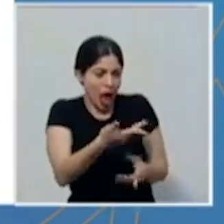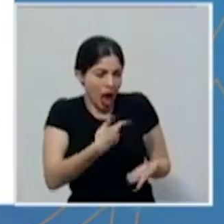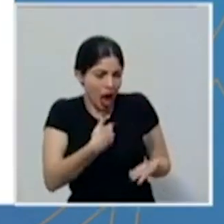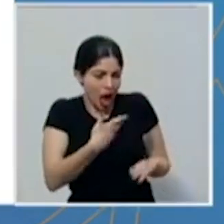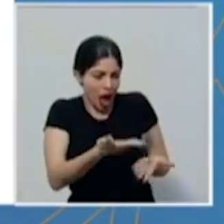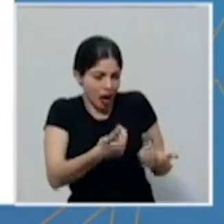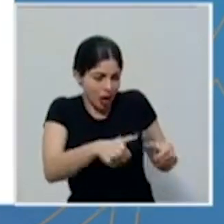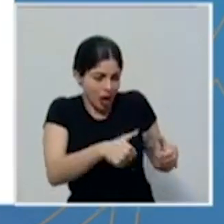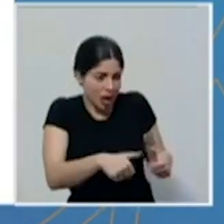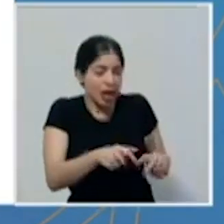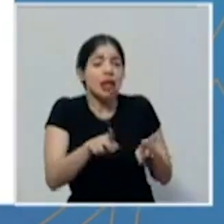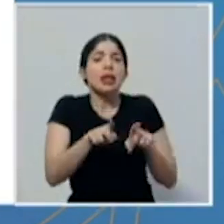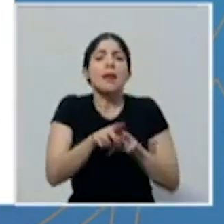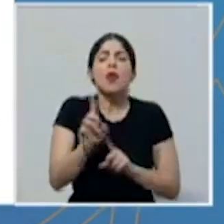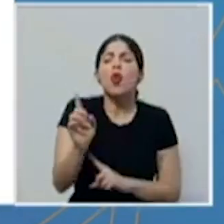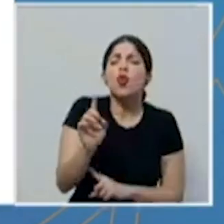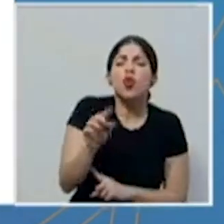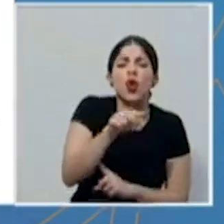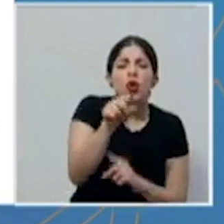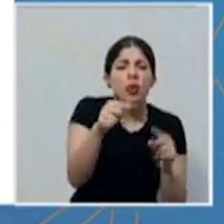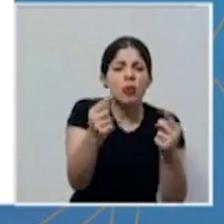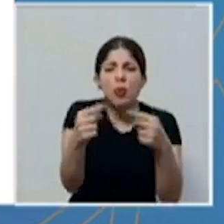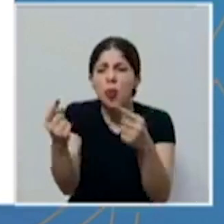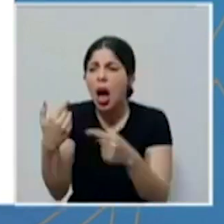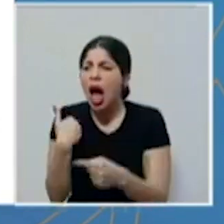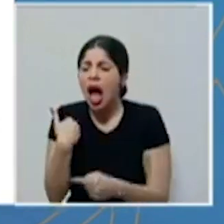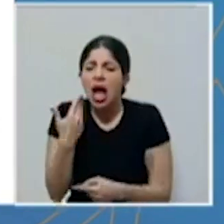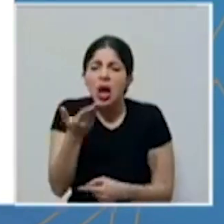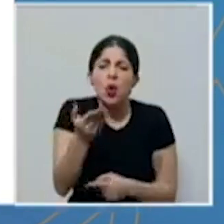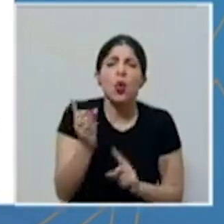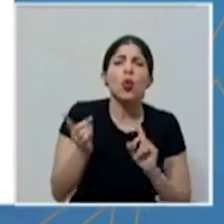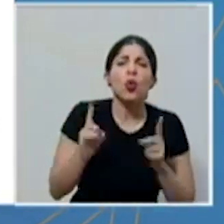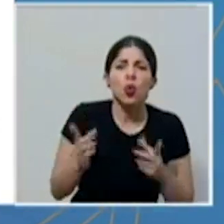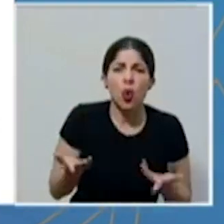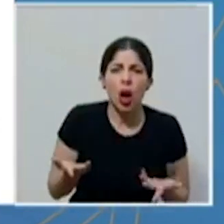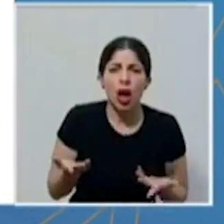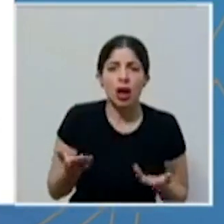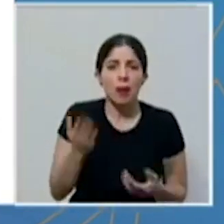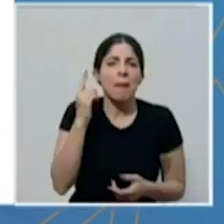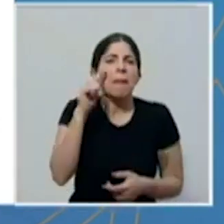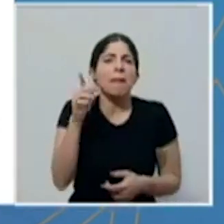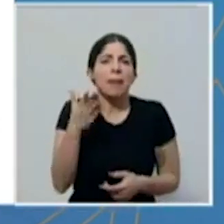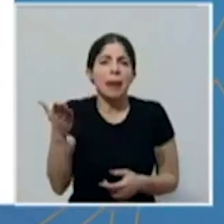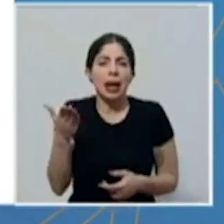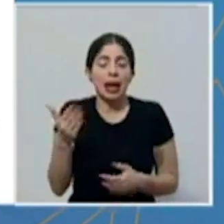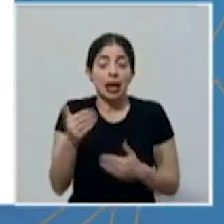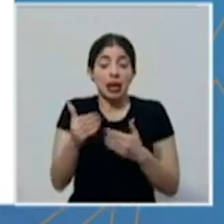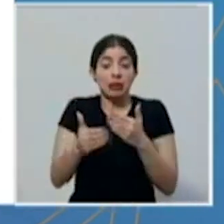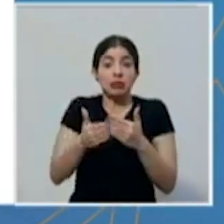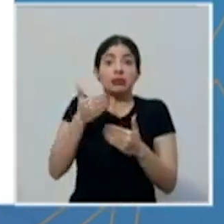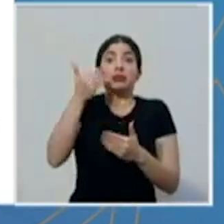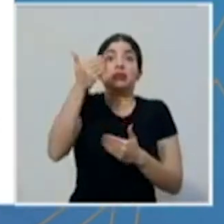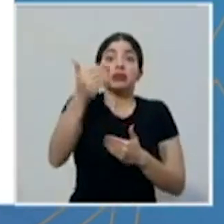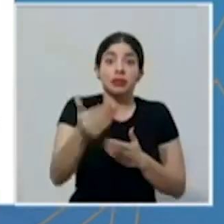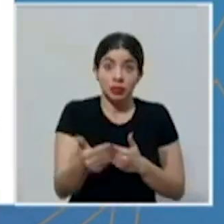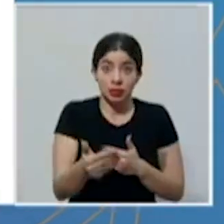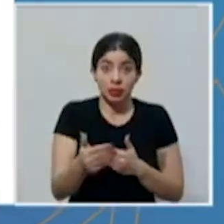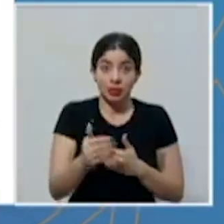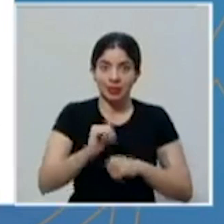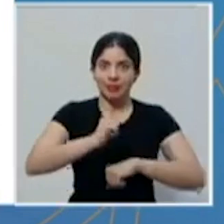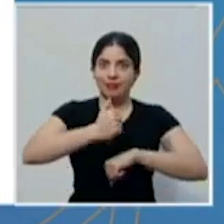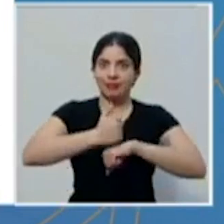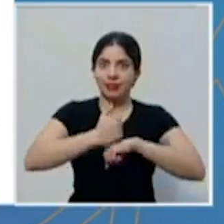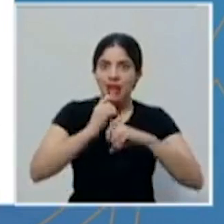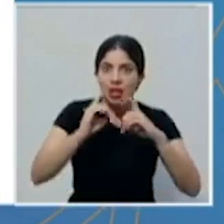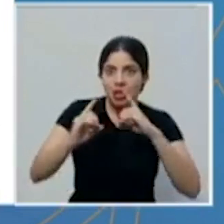a dónde están los principales desacuerdos que tenemos. Con el propósito de que, en una fase siguiente de diálogo